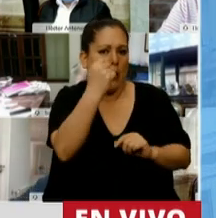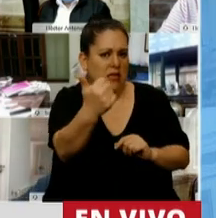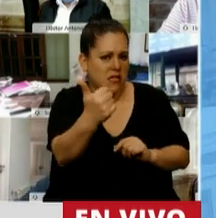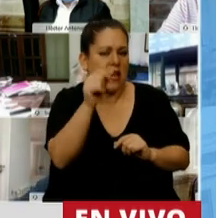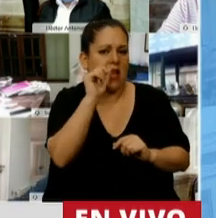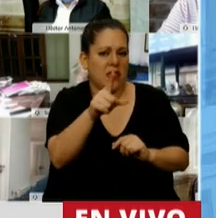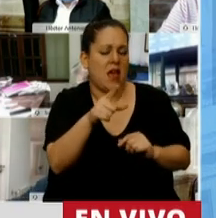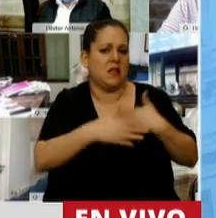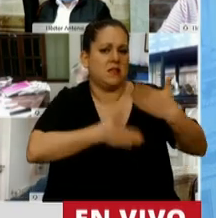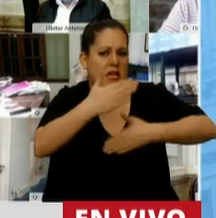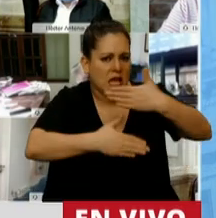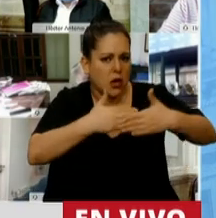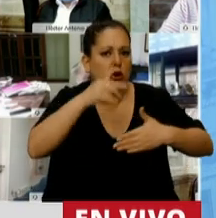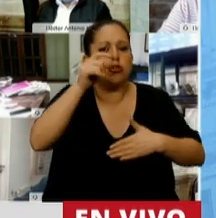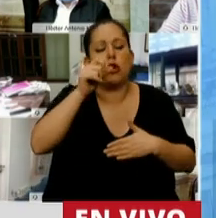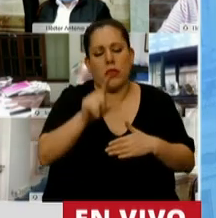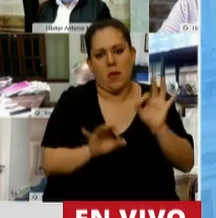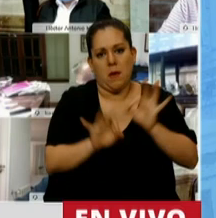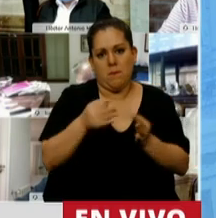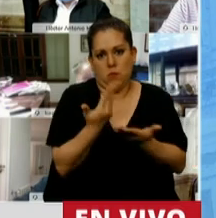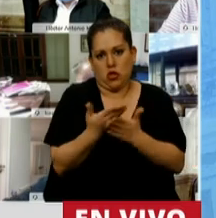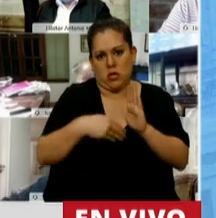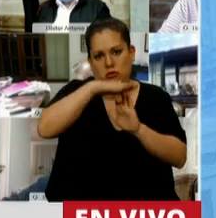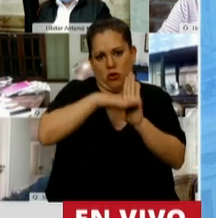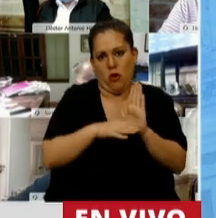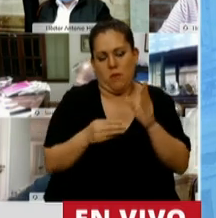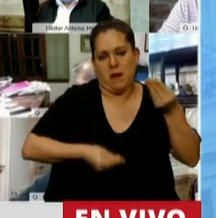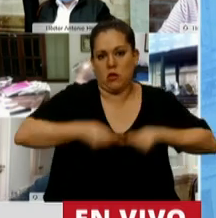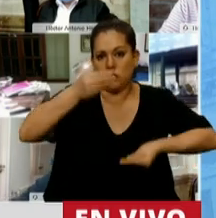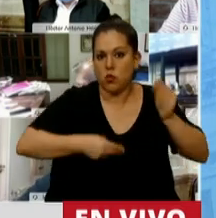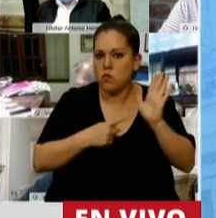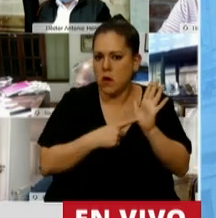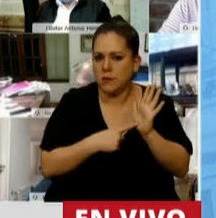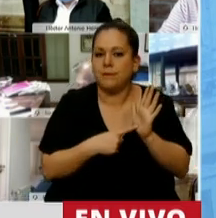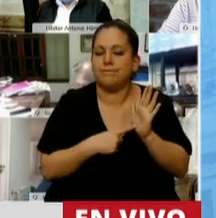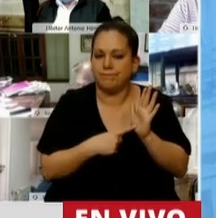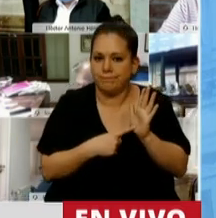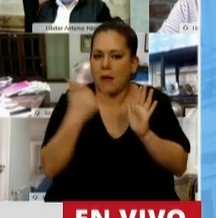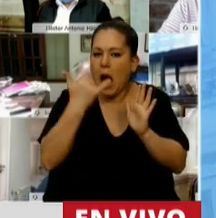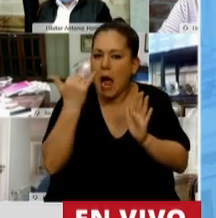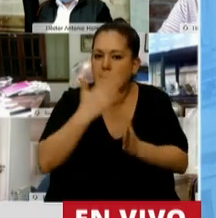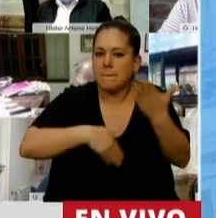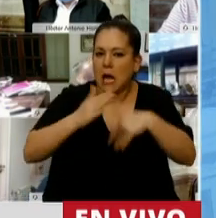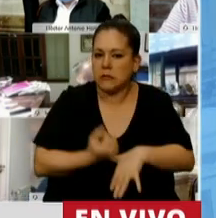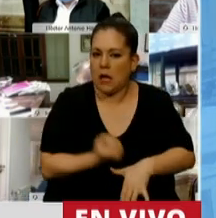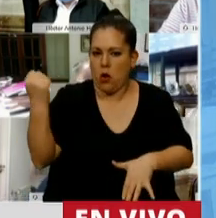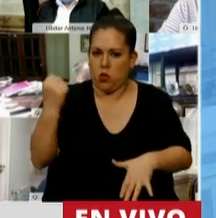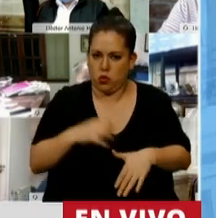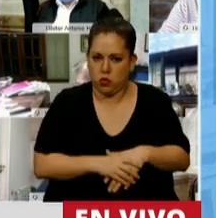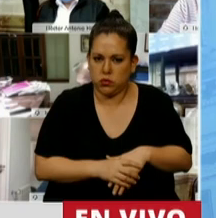educación superior del presente proyecto de presupuesto, es el que presenta un mayor ajuste,